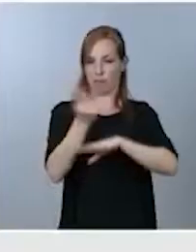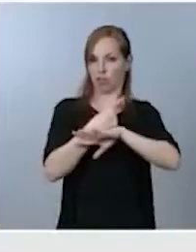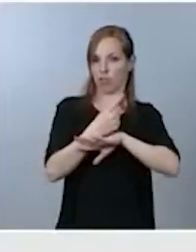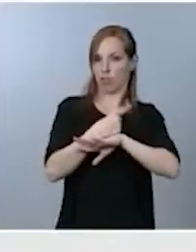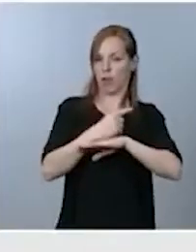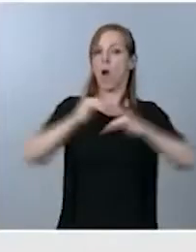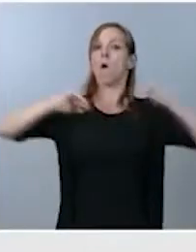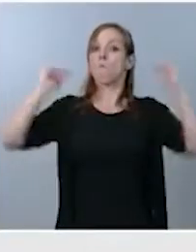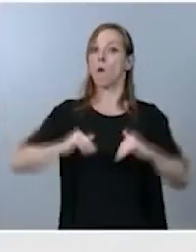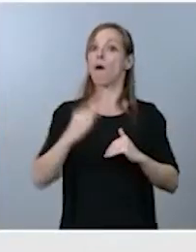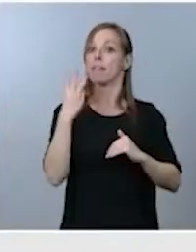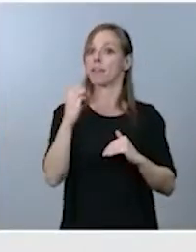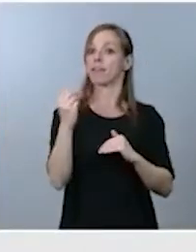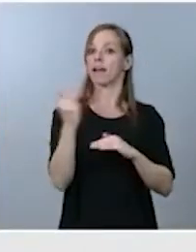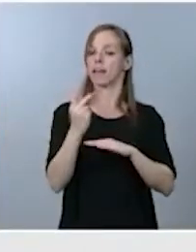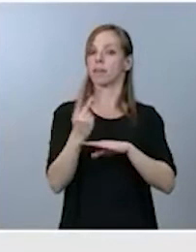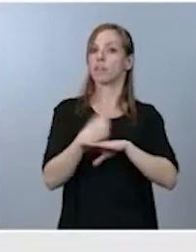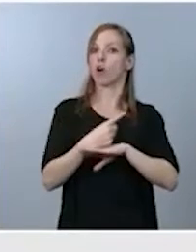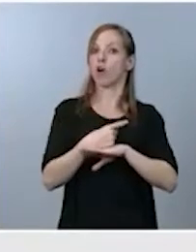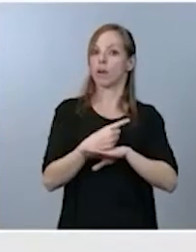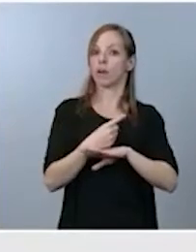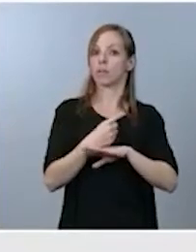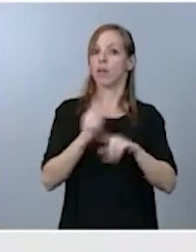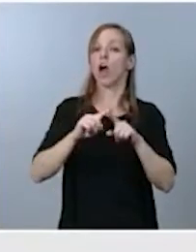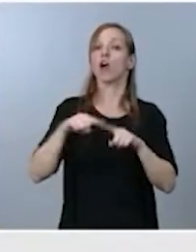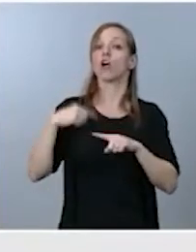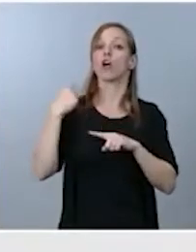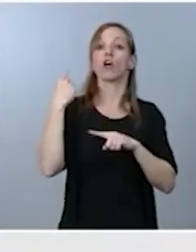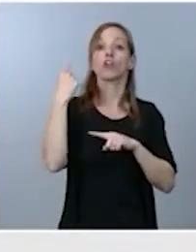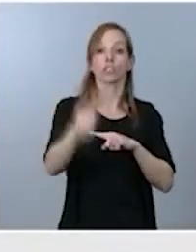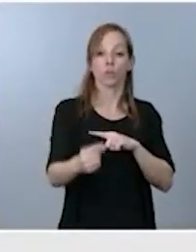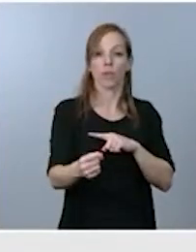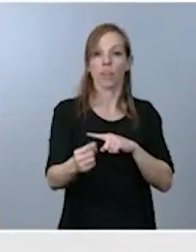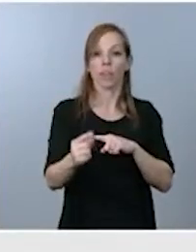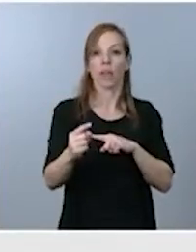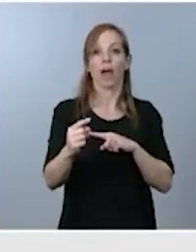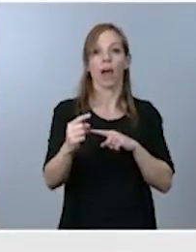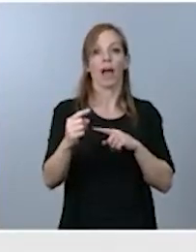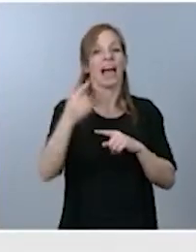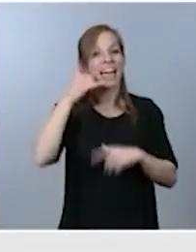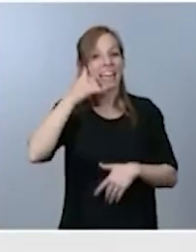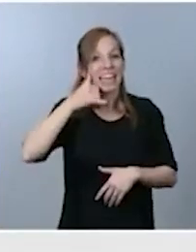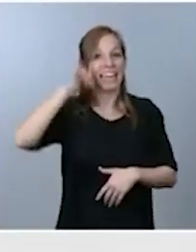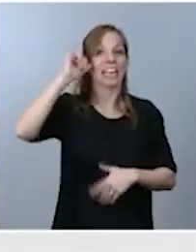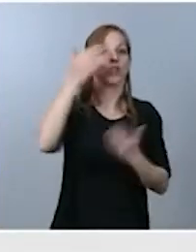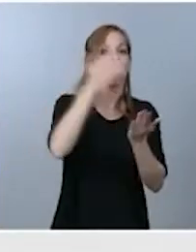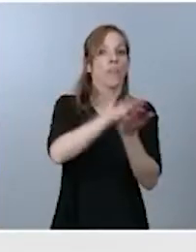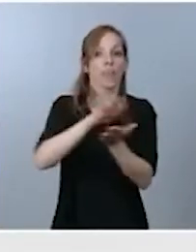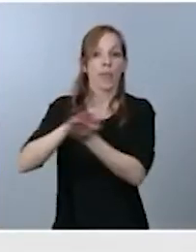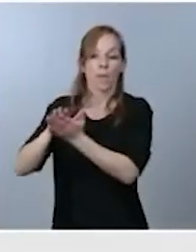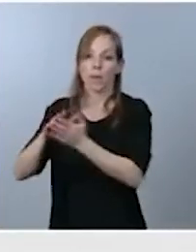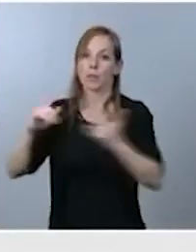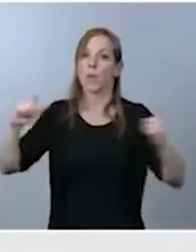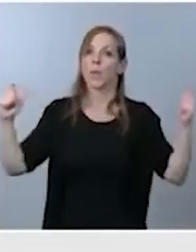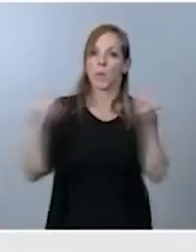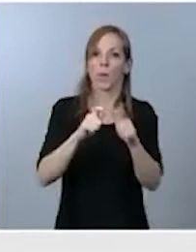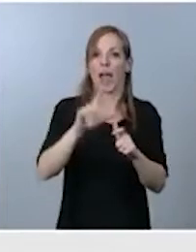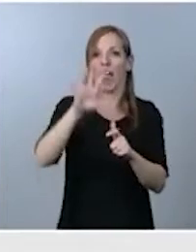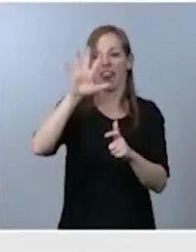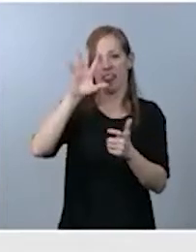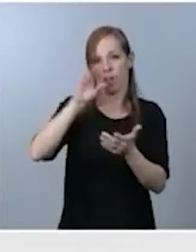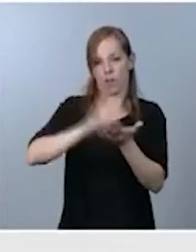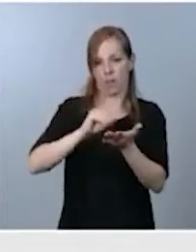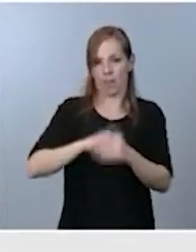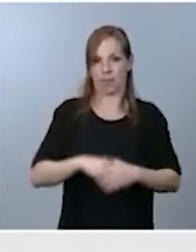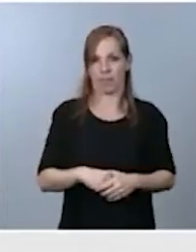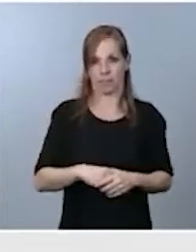disminuye cinco veces el riesgo de fallecer como consecuencia de un atropello. Y esa